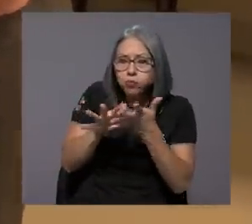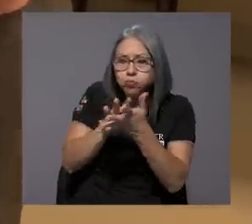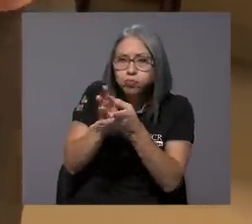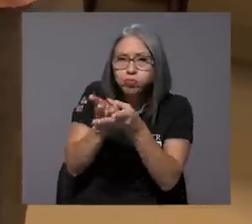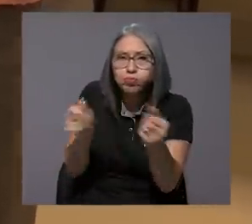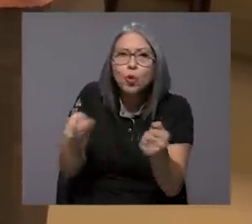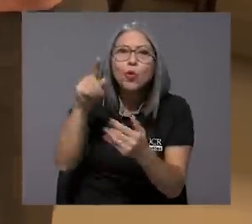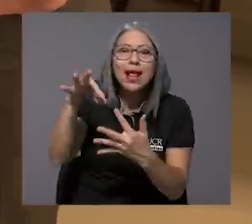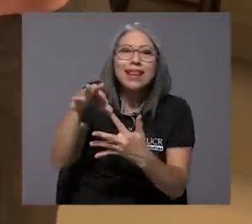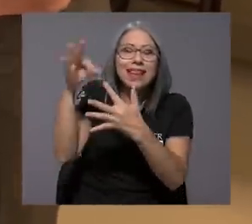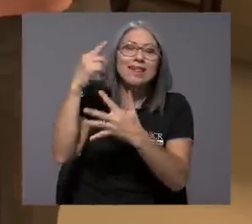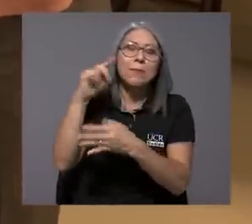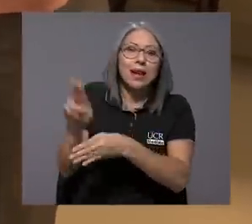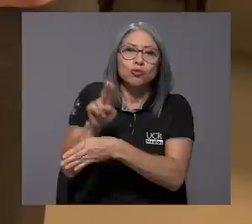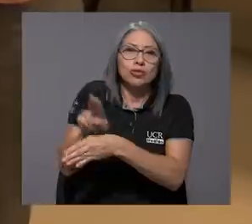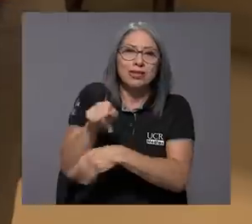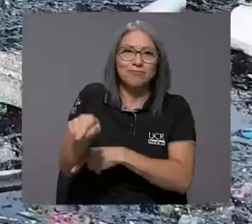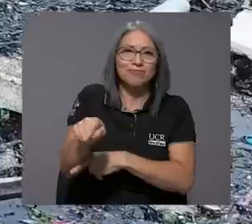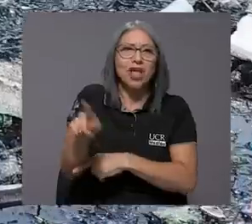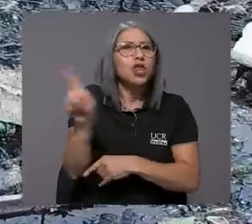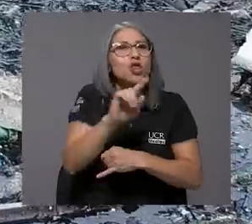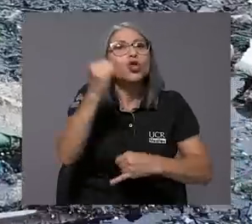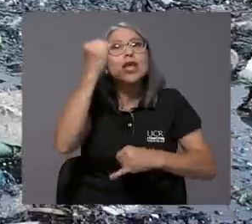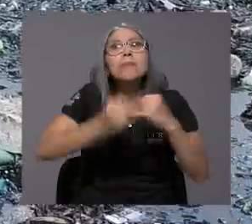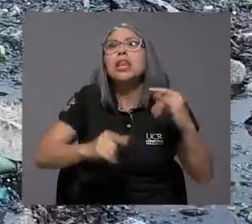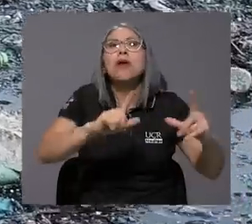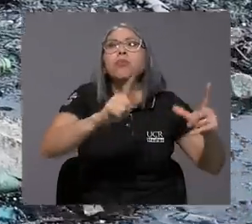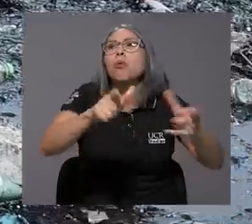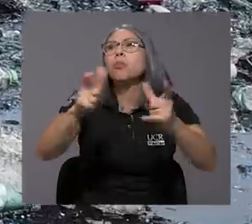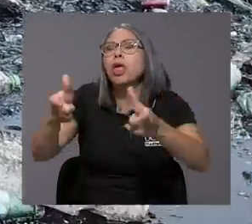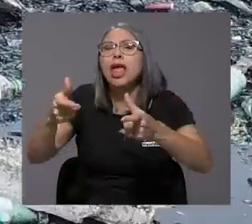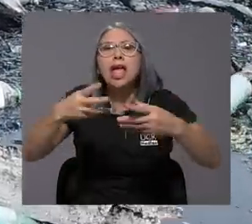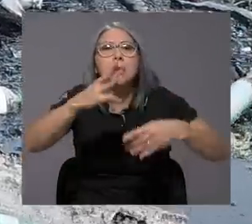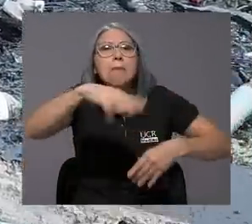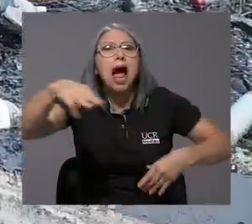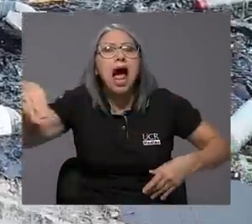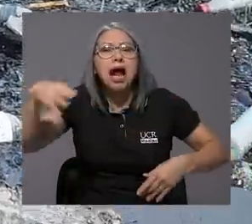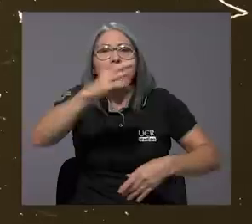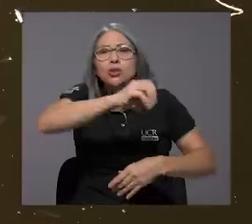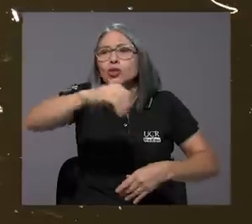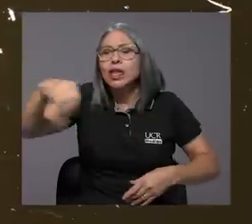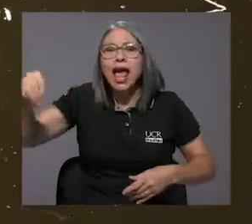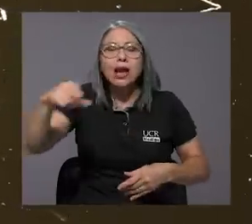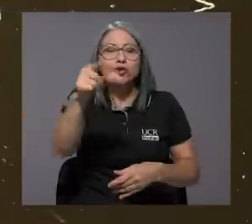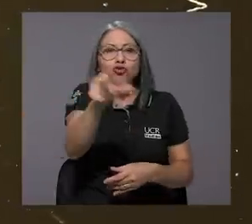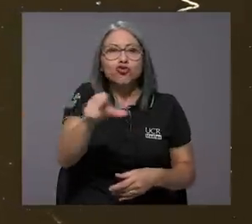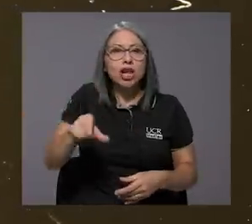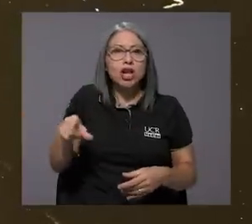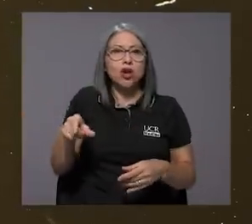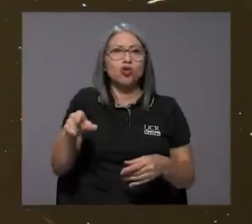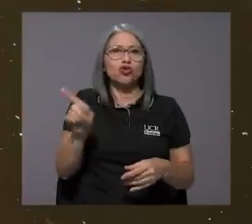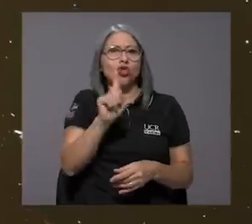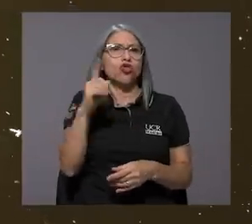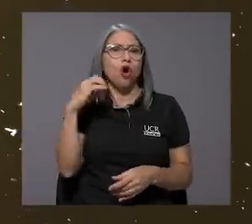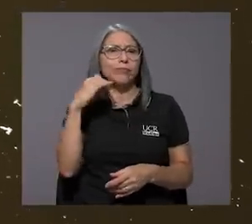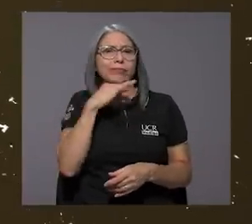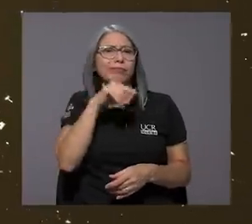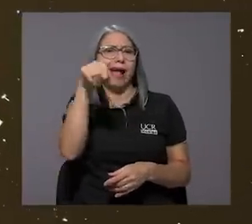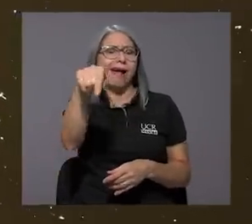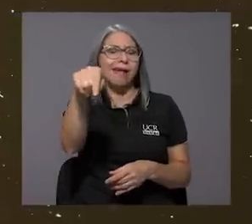alternativa para su disposición. No terminan, por ejemplo, en los mares, en los océanos, en los ríos.